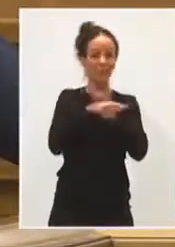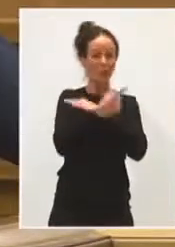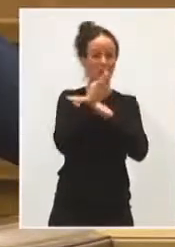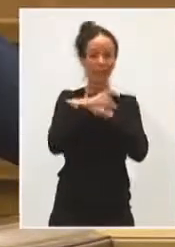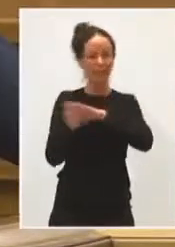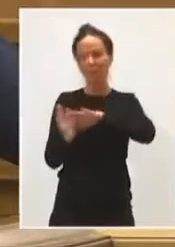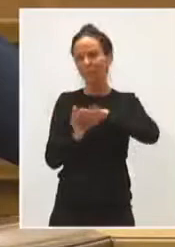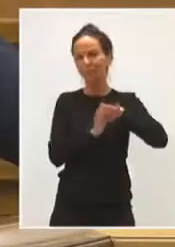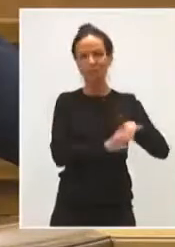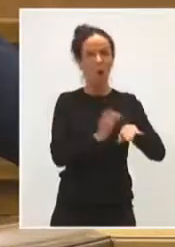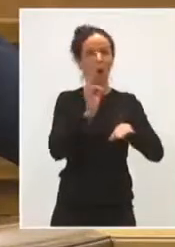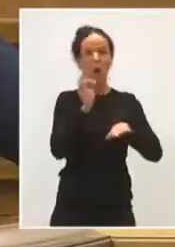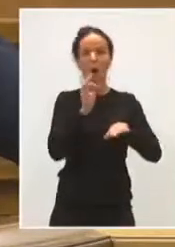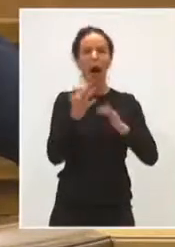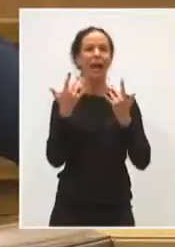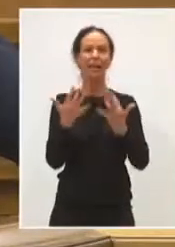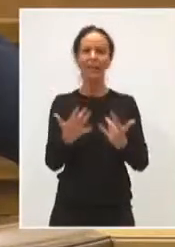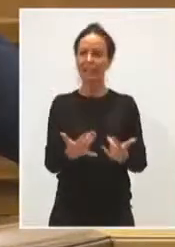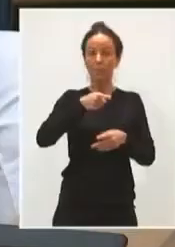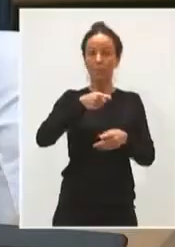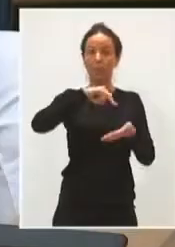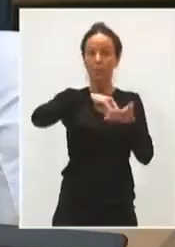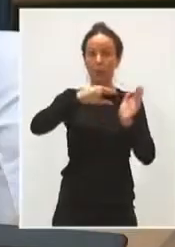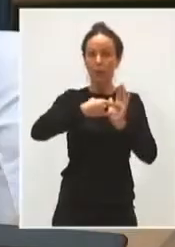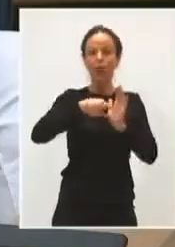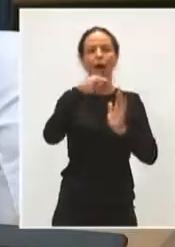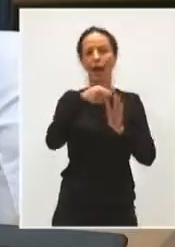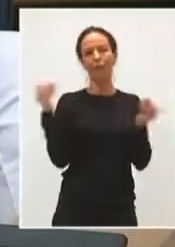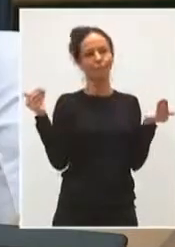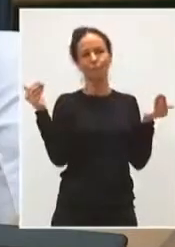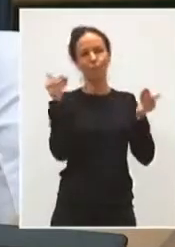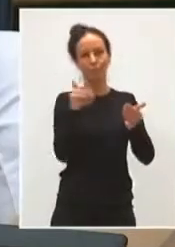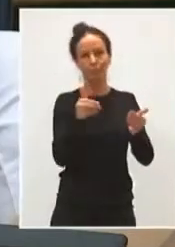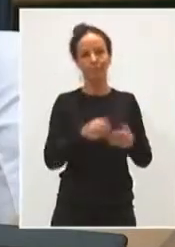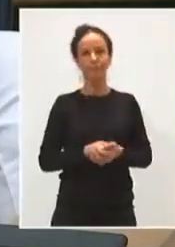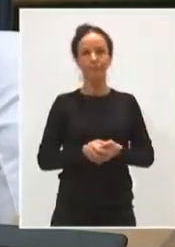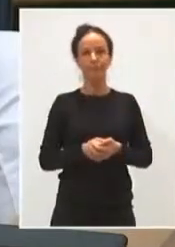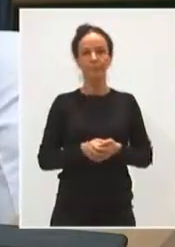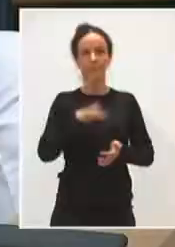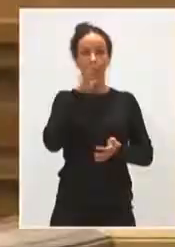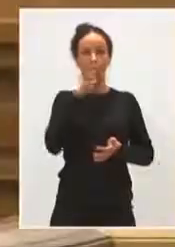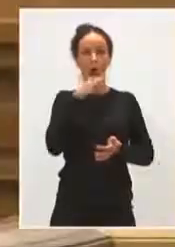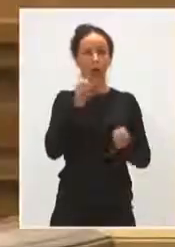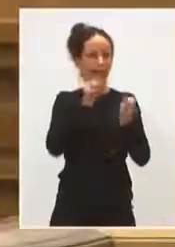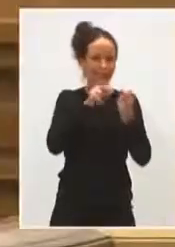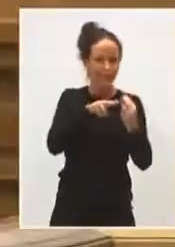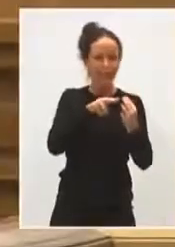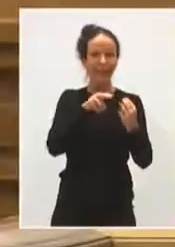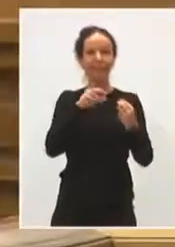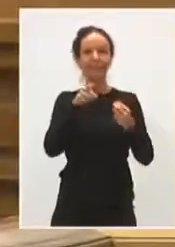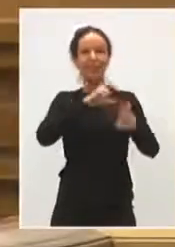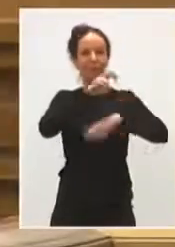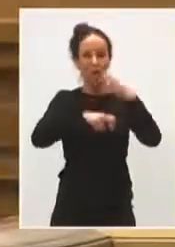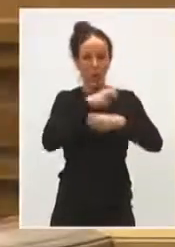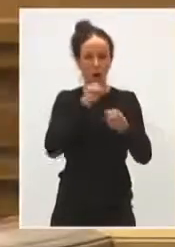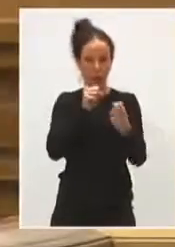una reflexión a la necesidad de agilidad en estos momentos urgentes. En definitiva, en la conservación de carreteras, en su renovación,